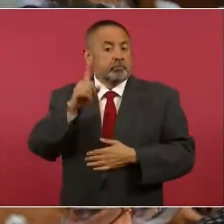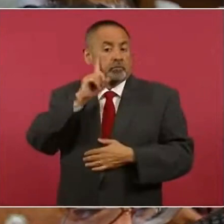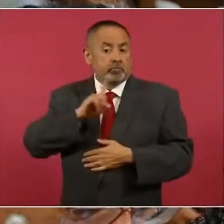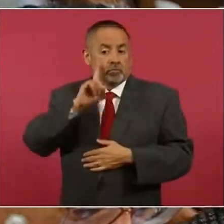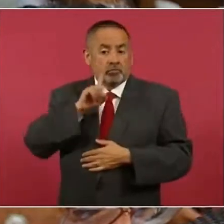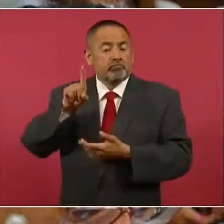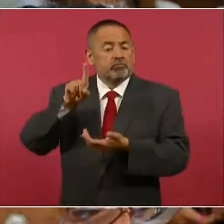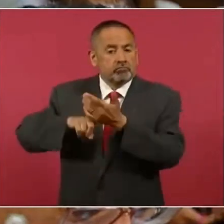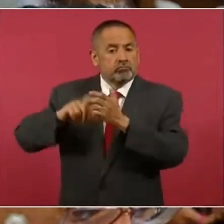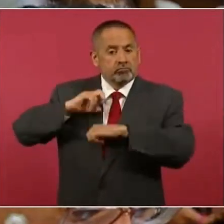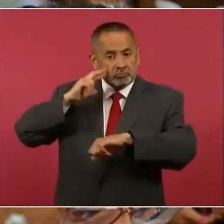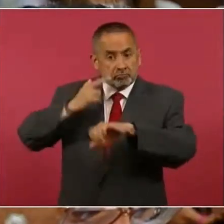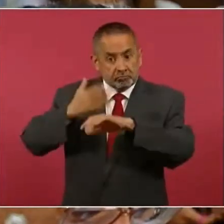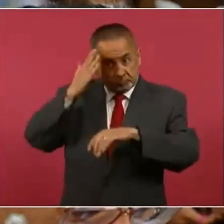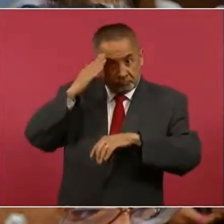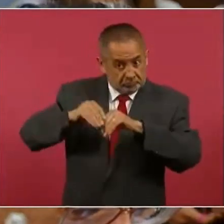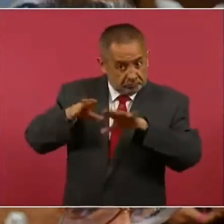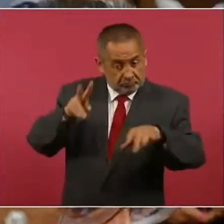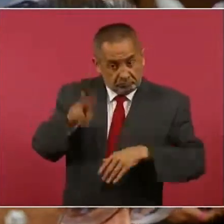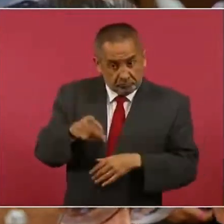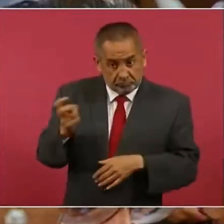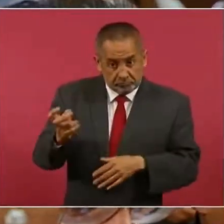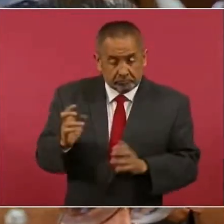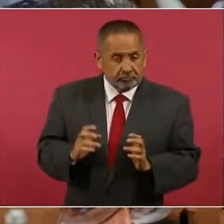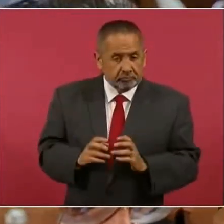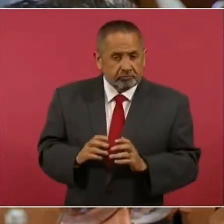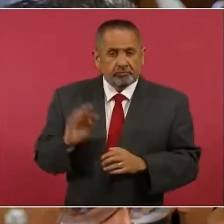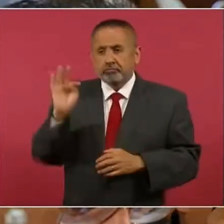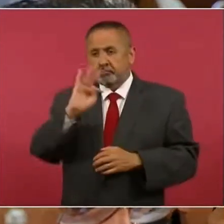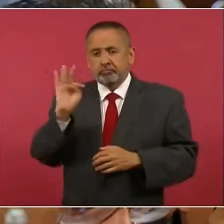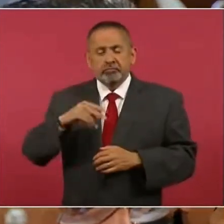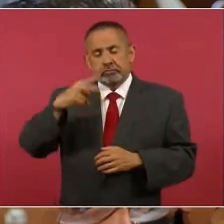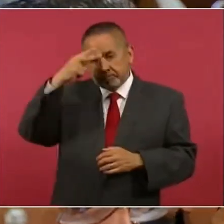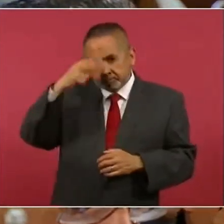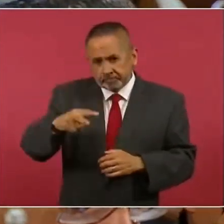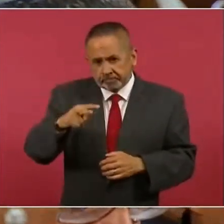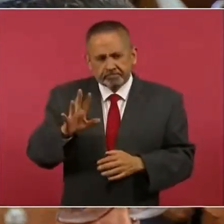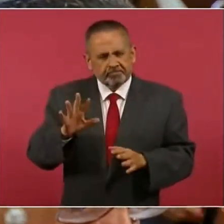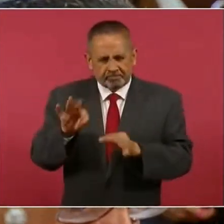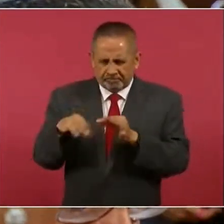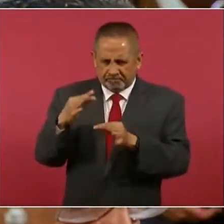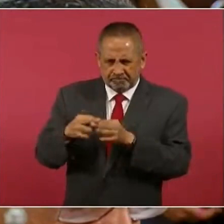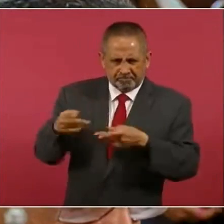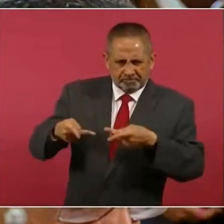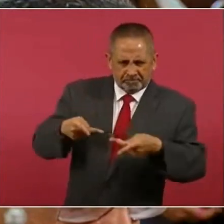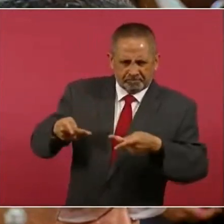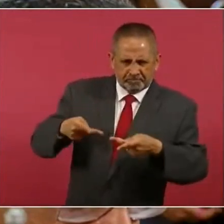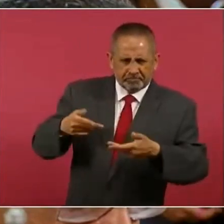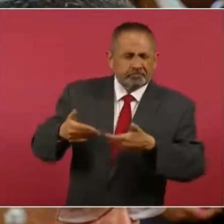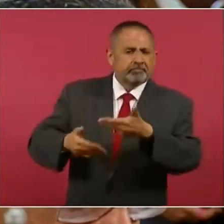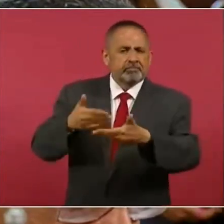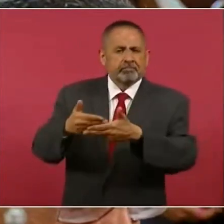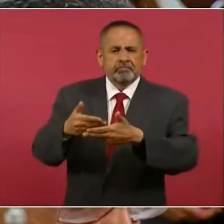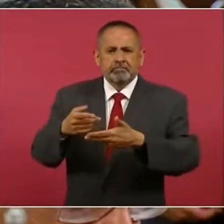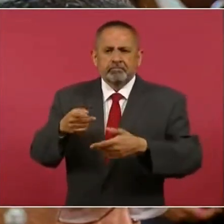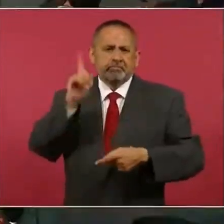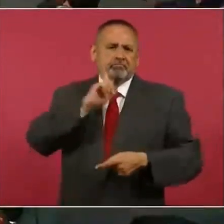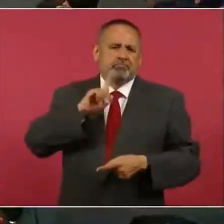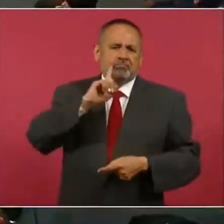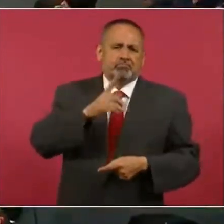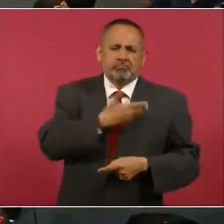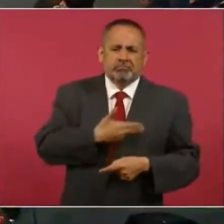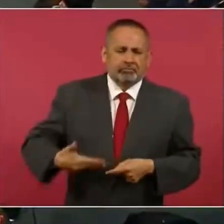la que encabezaría. Eso y si México está preparado para una presidenta.